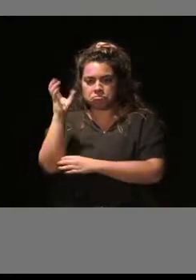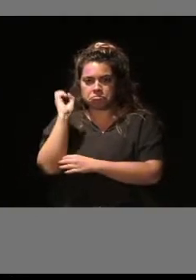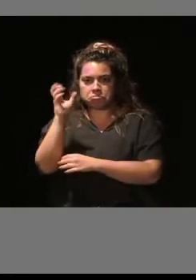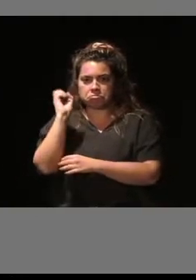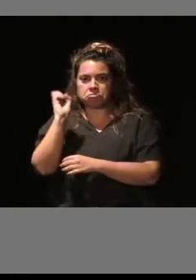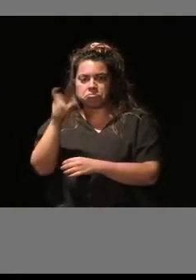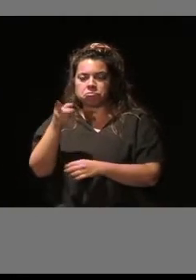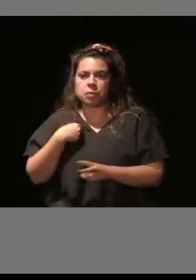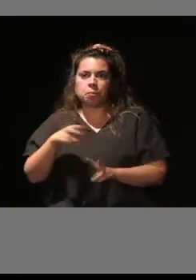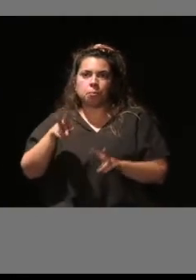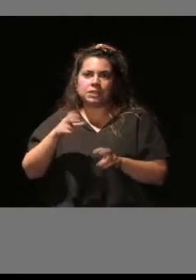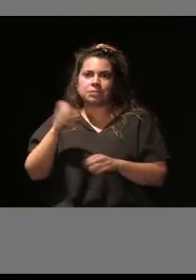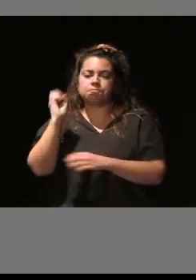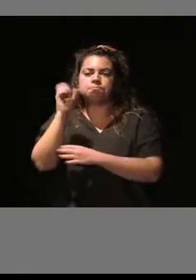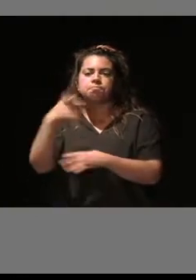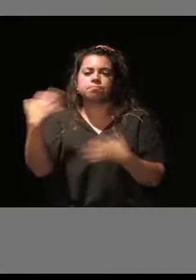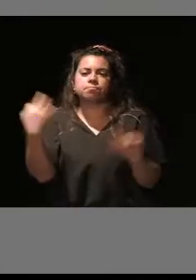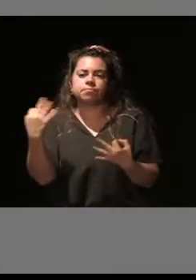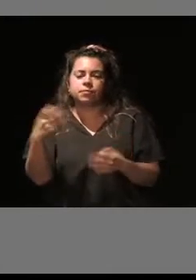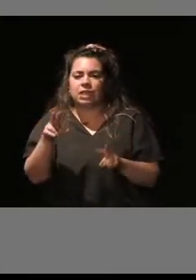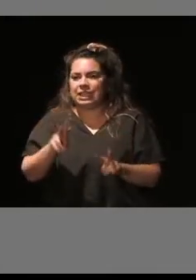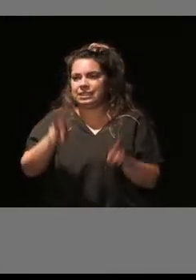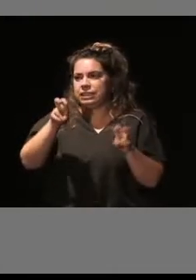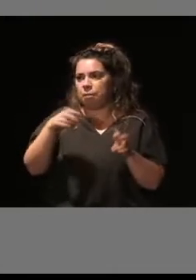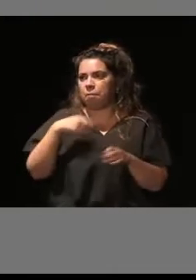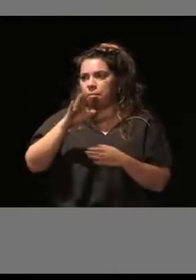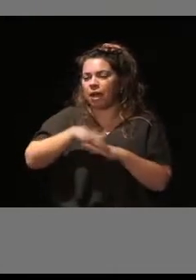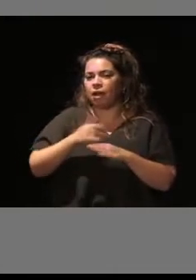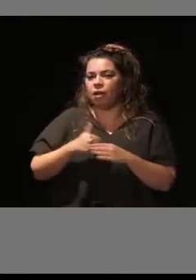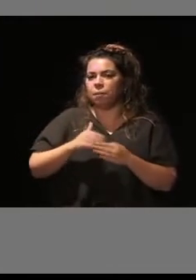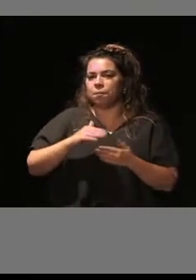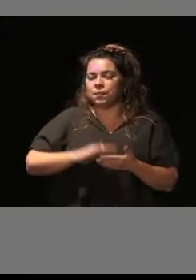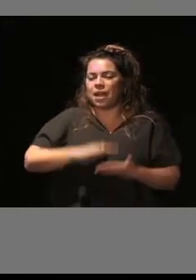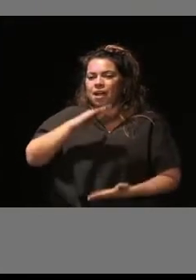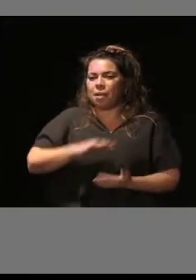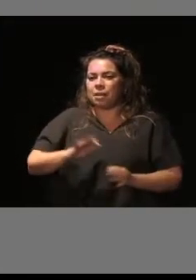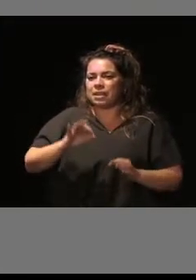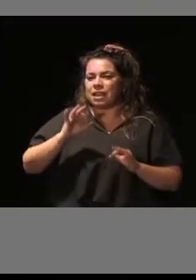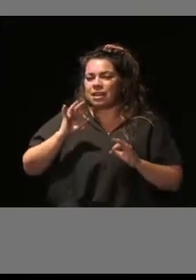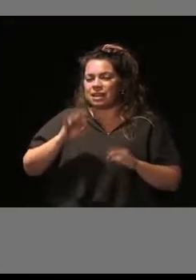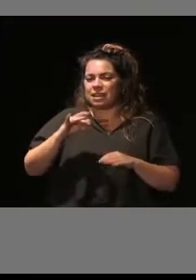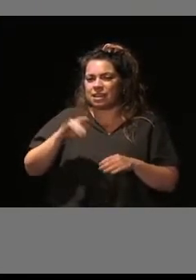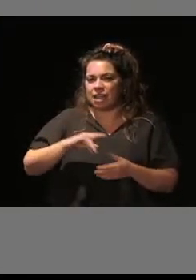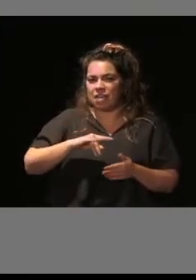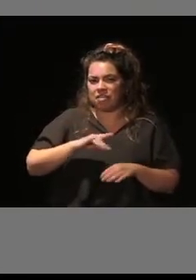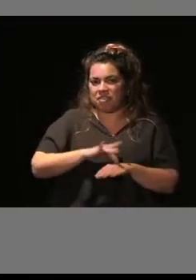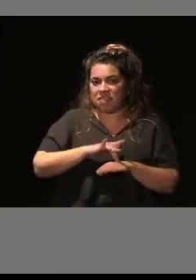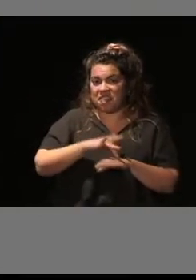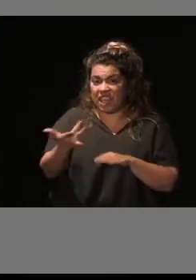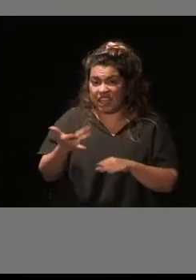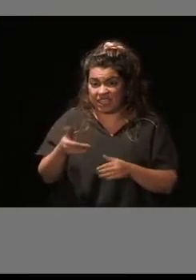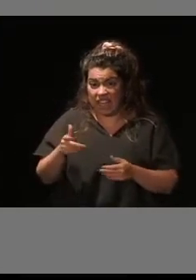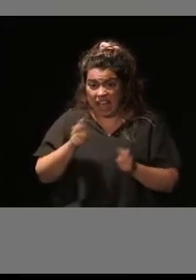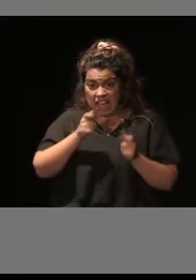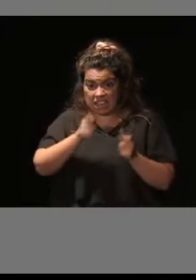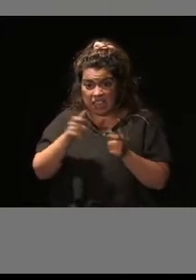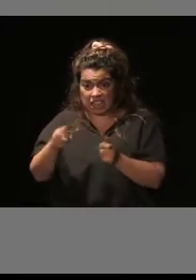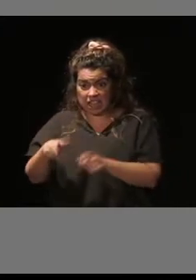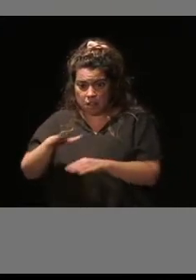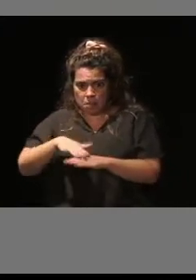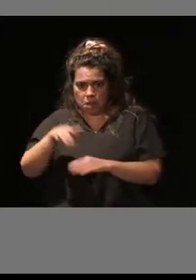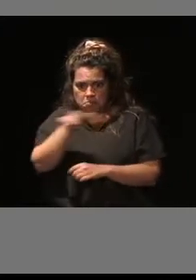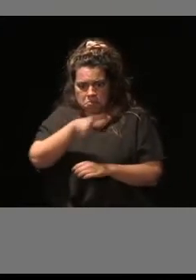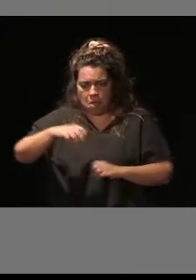trataban cuestiones para lograr la capacitación digital en su justa medida de nuestros